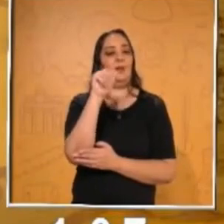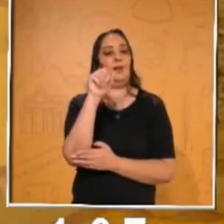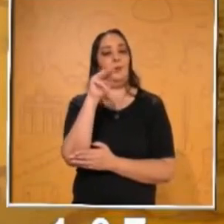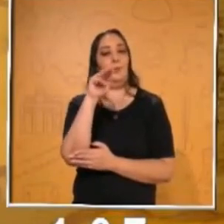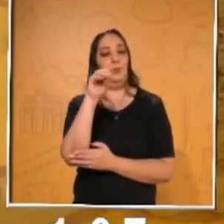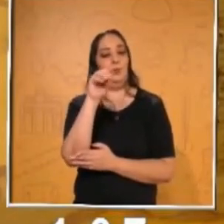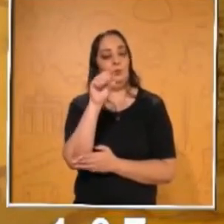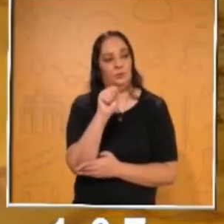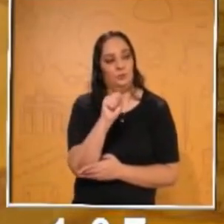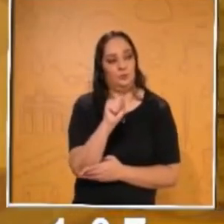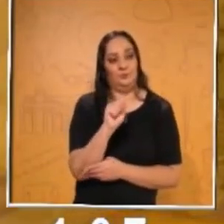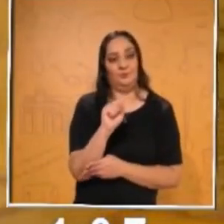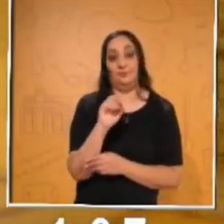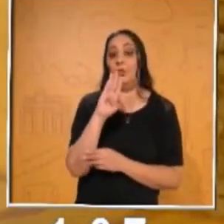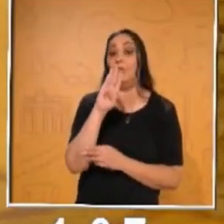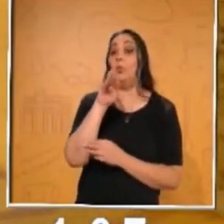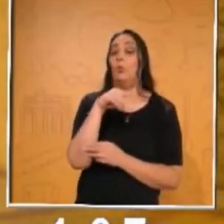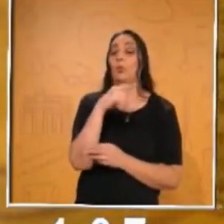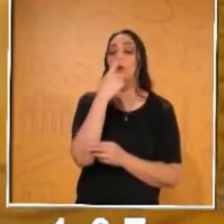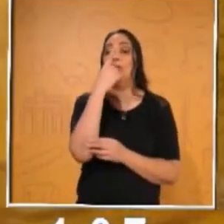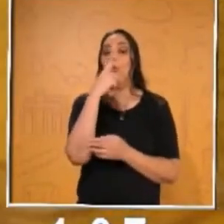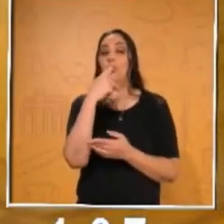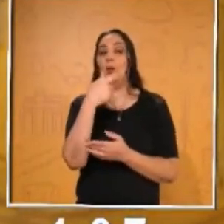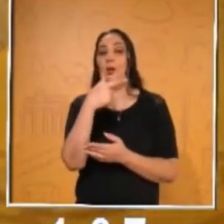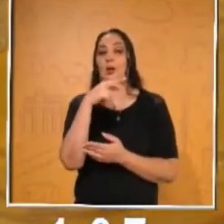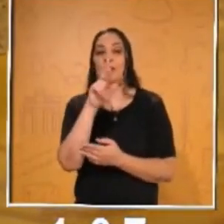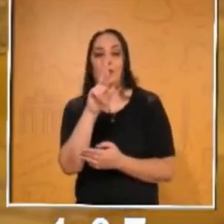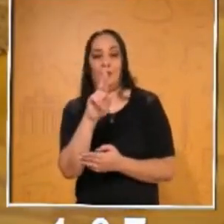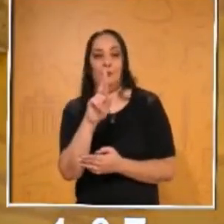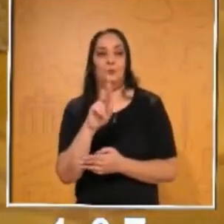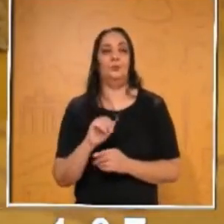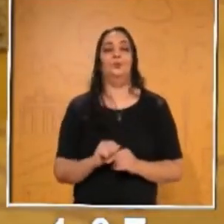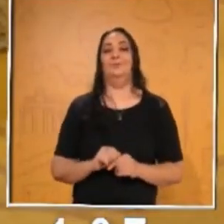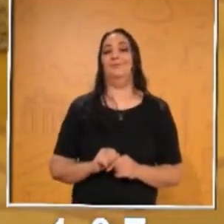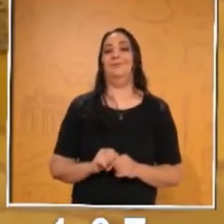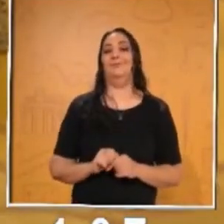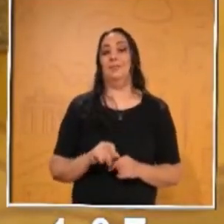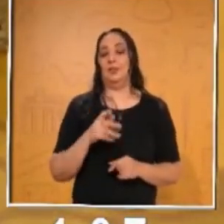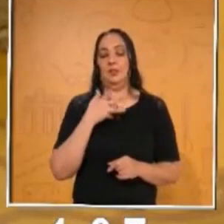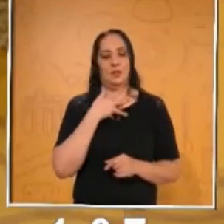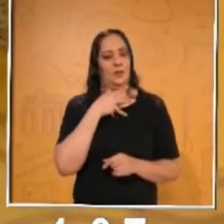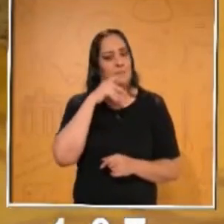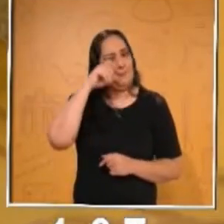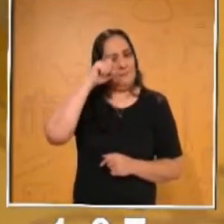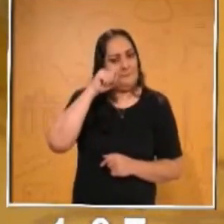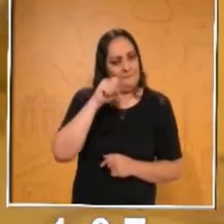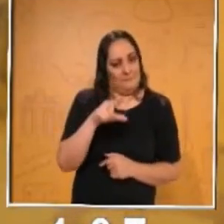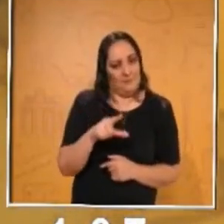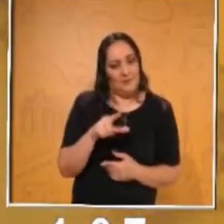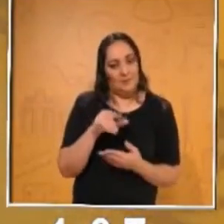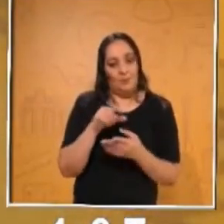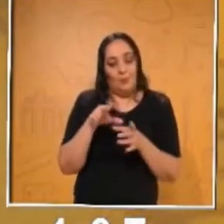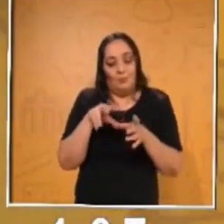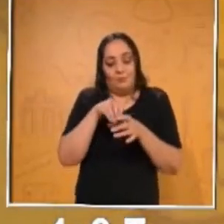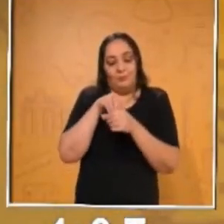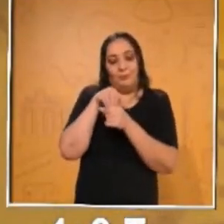subió y eso que abarca, perdón, el mismo espacio de